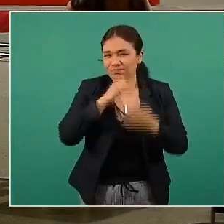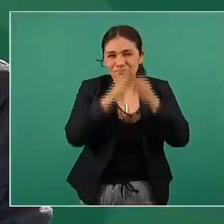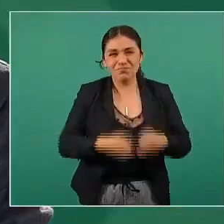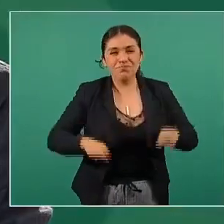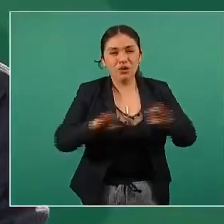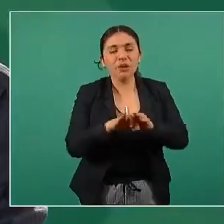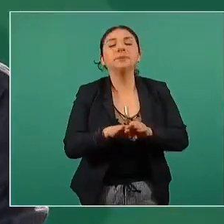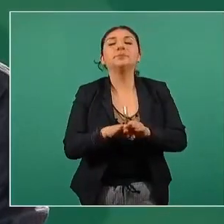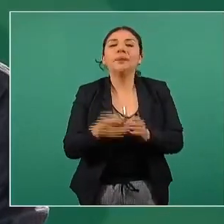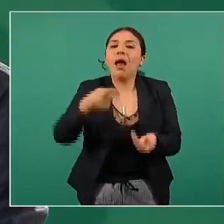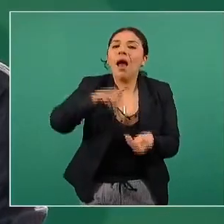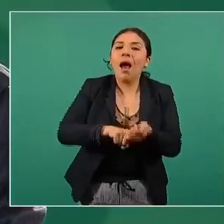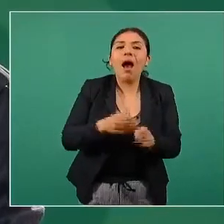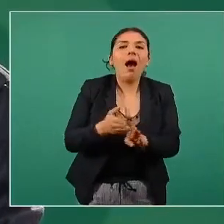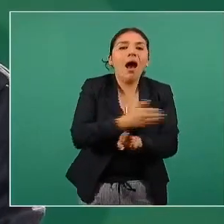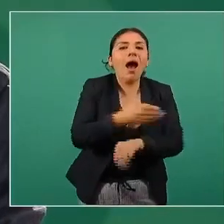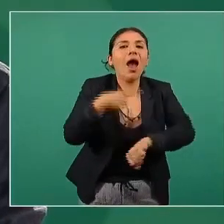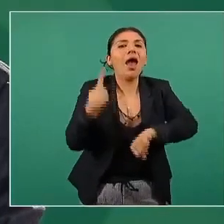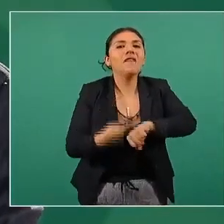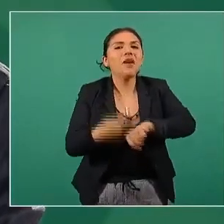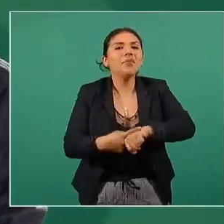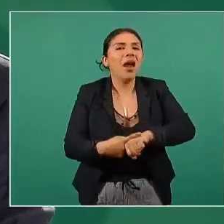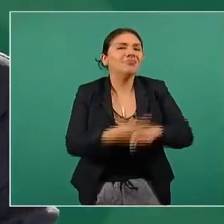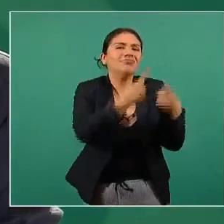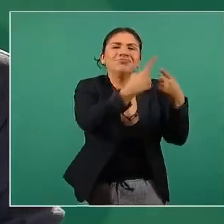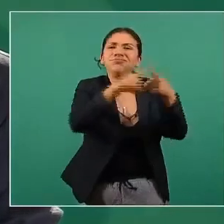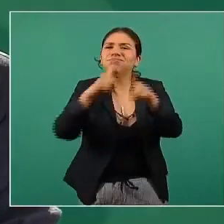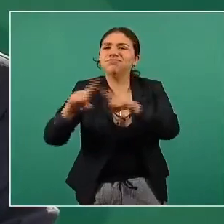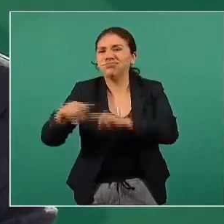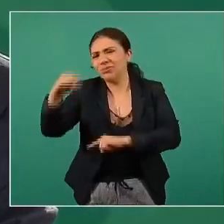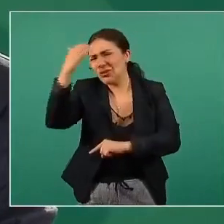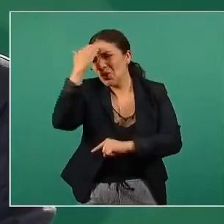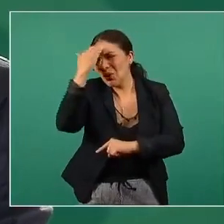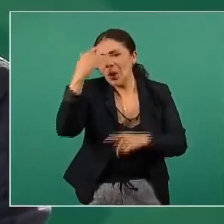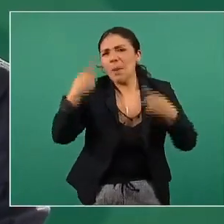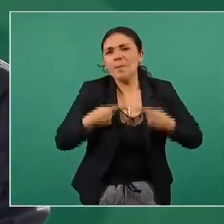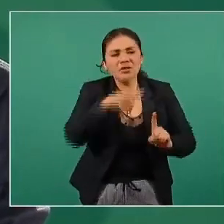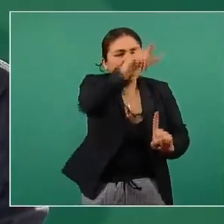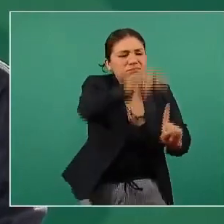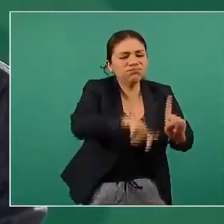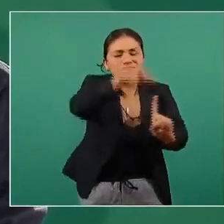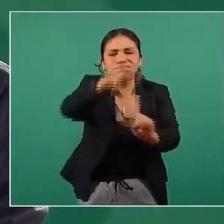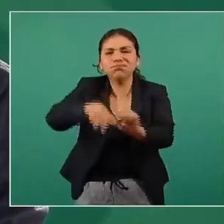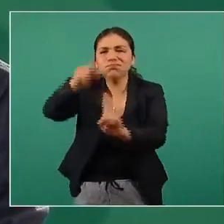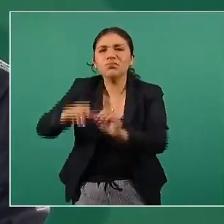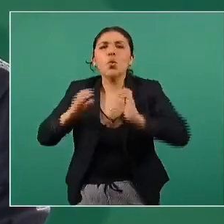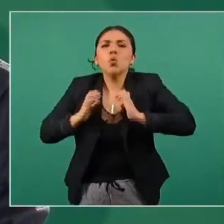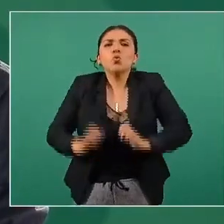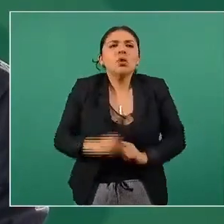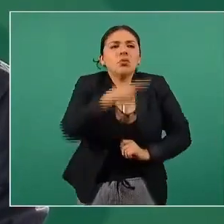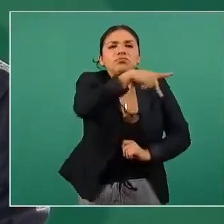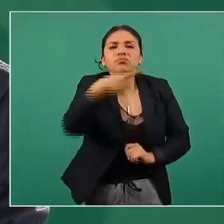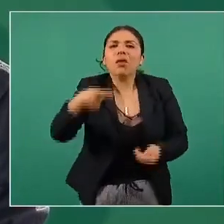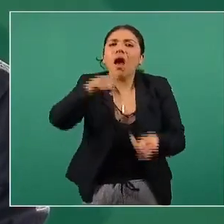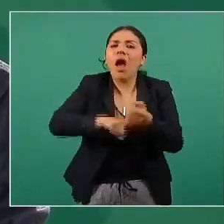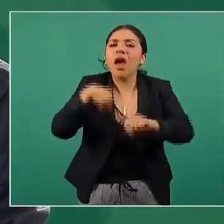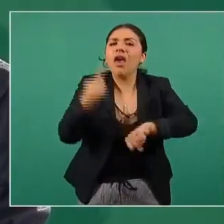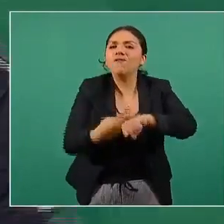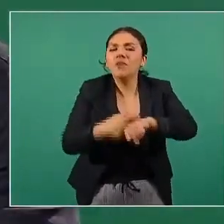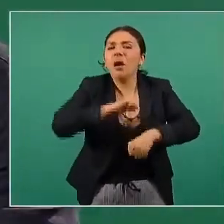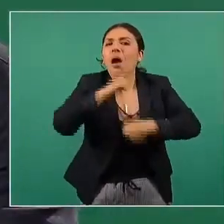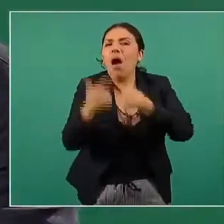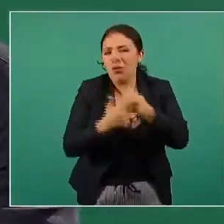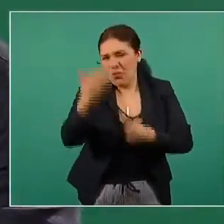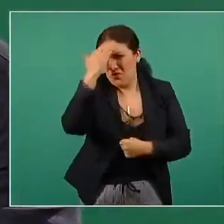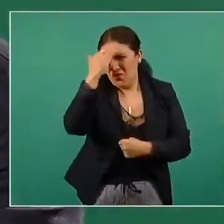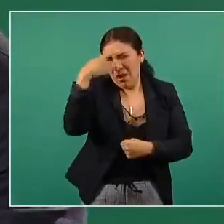las comorbilidades, las distintas condiciones biofísicas de las personas o fisiológicas, fisiopatológicas, como